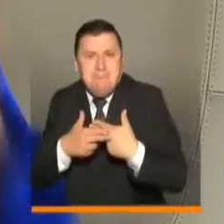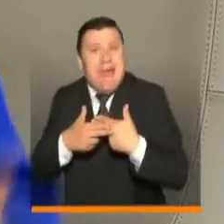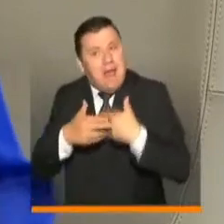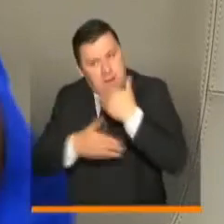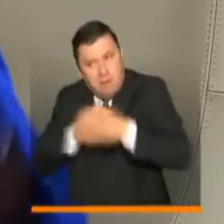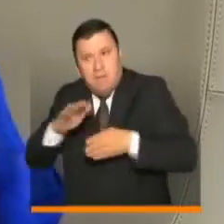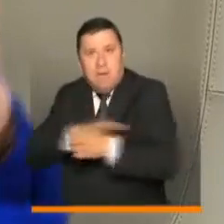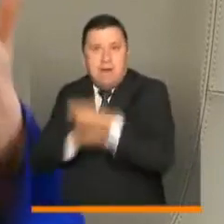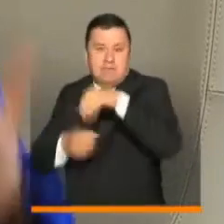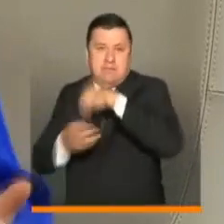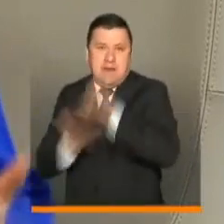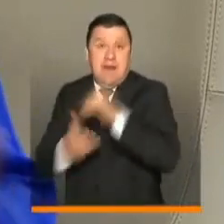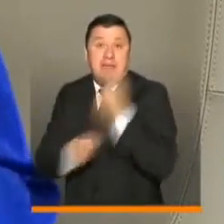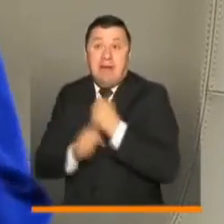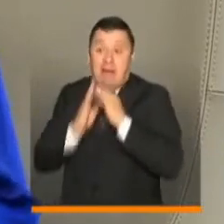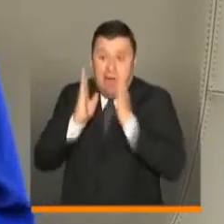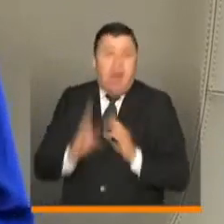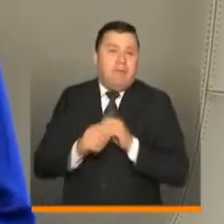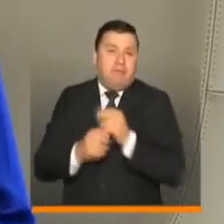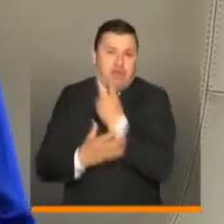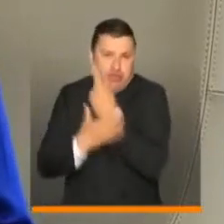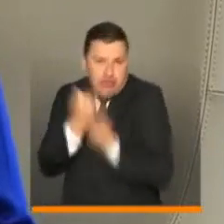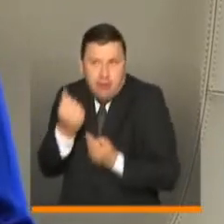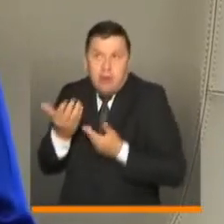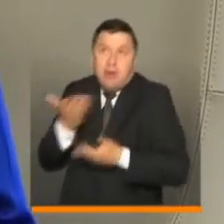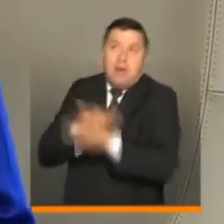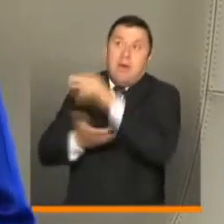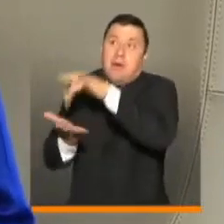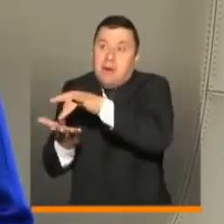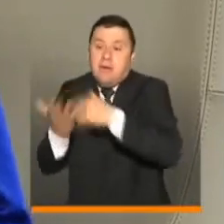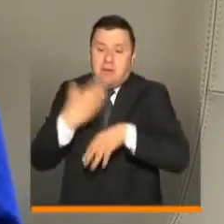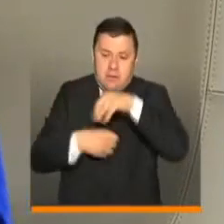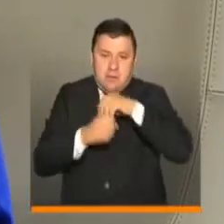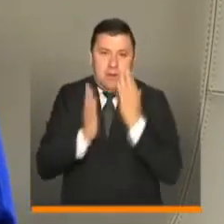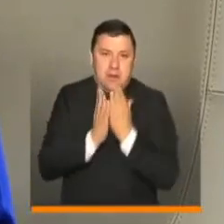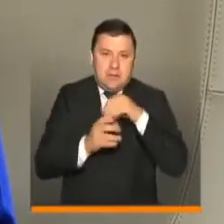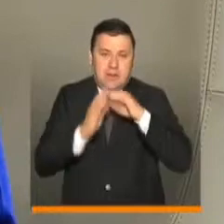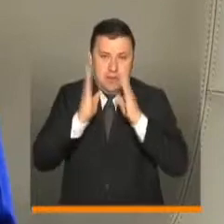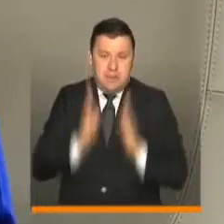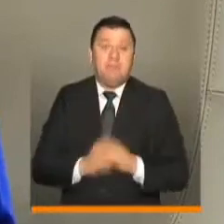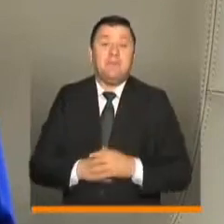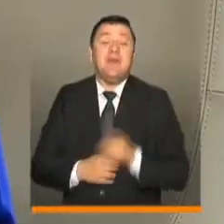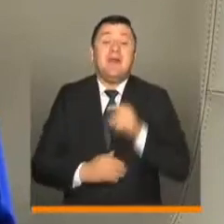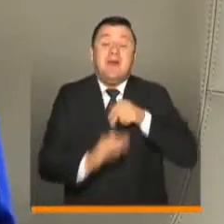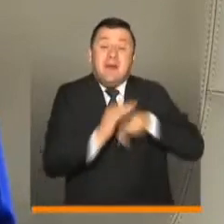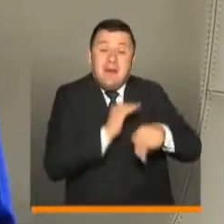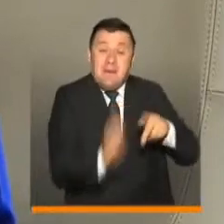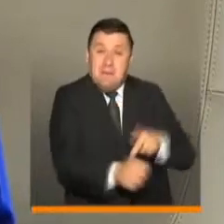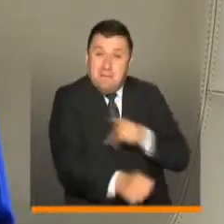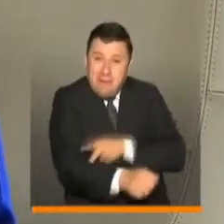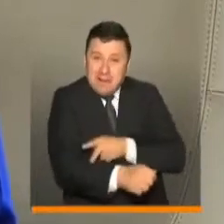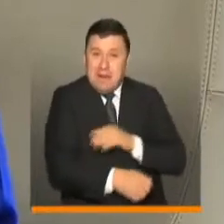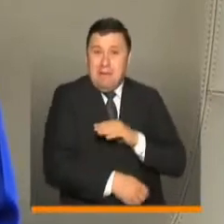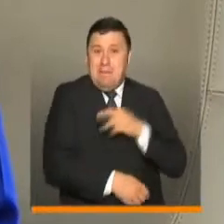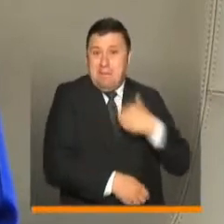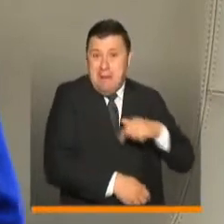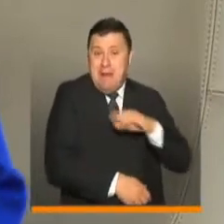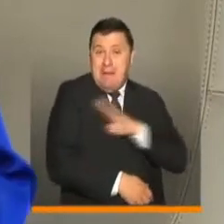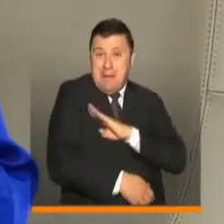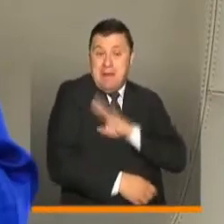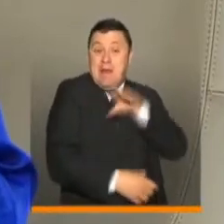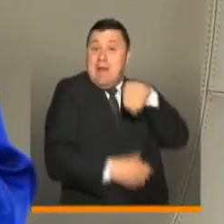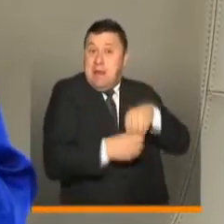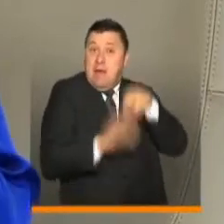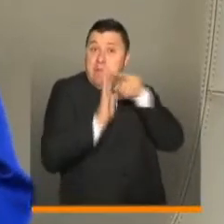trabajo remoto o trabajo en casa. Y a partir de agosto, al igual que en el sistema educativo de jardines, preescolar, básica y media, pues,